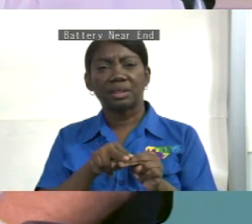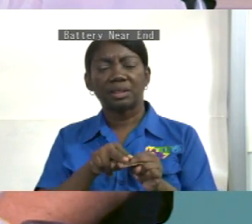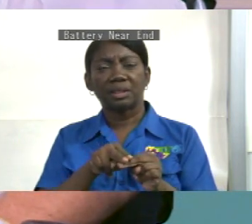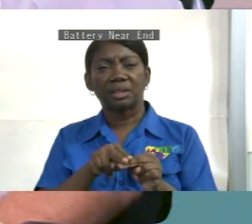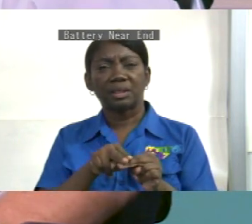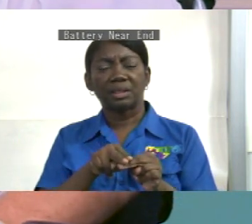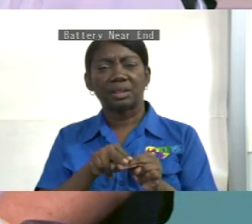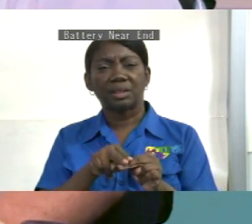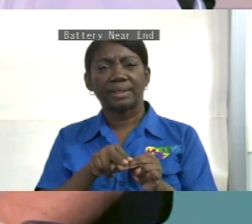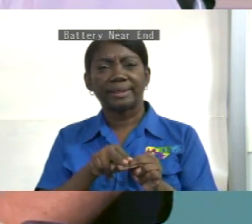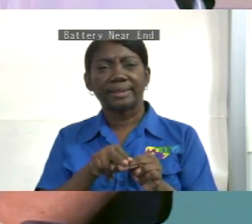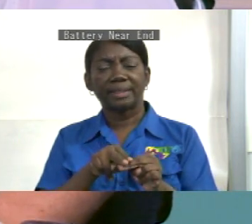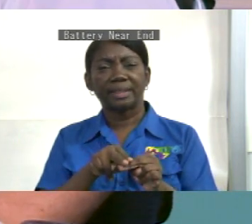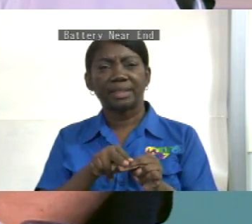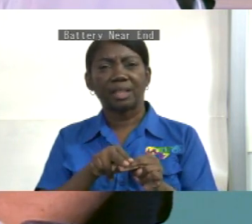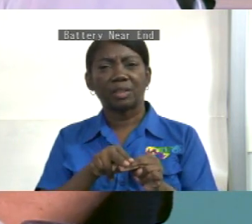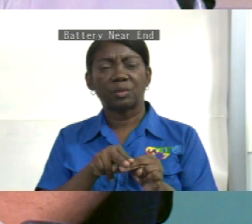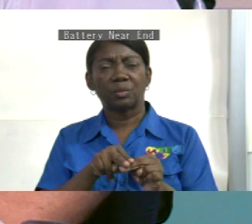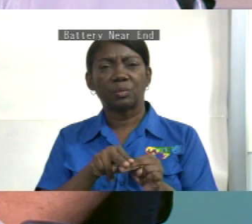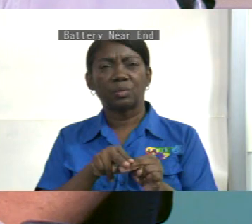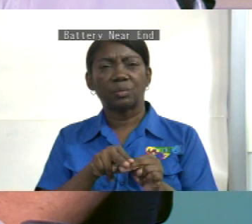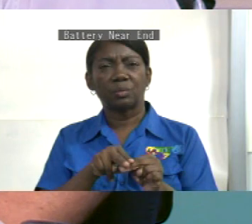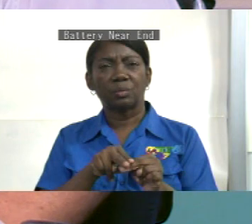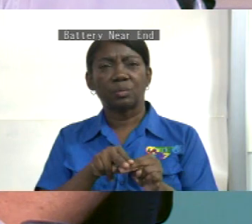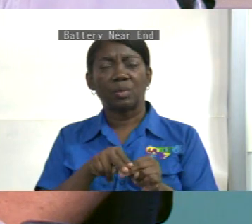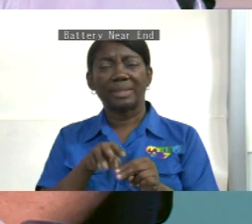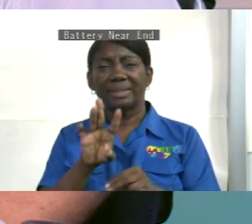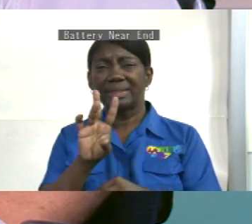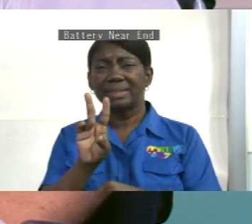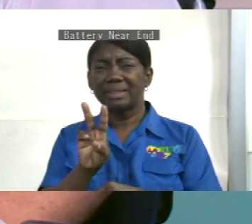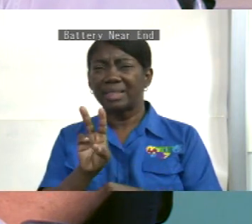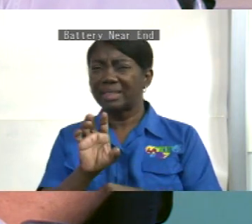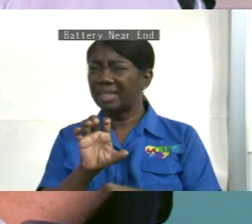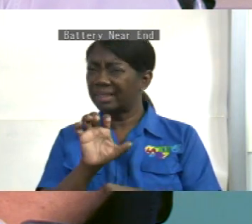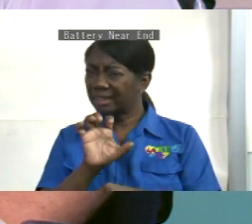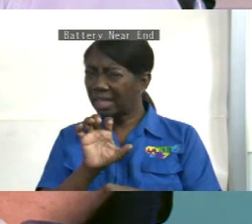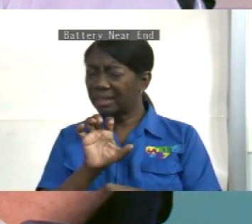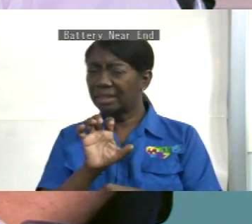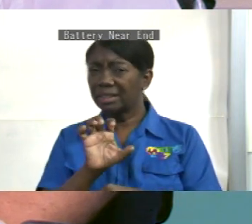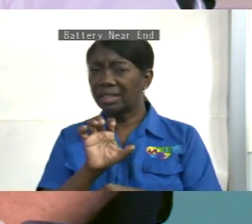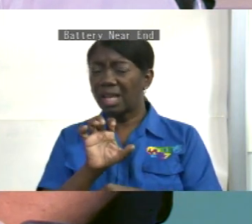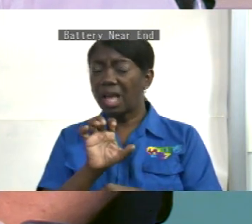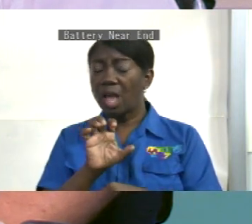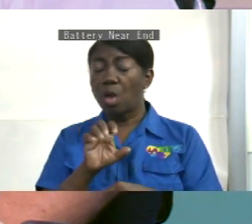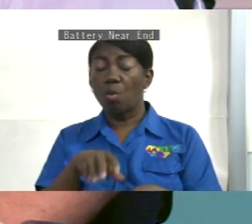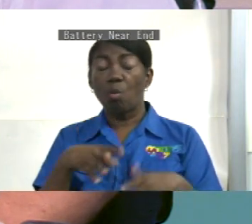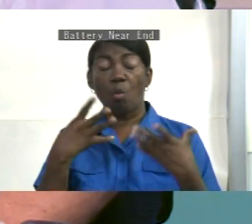setecientas ah no sabía que tenía tanta una gran capacidad